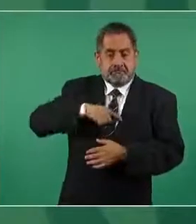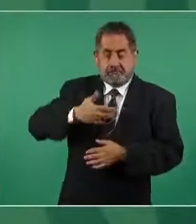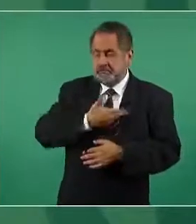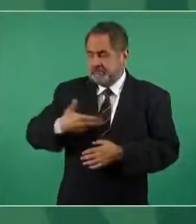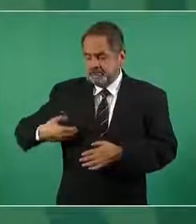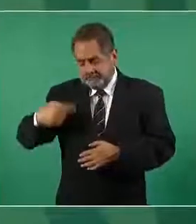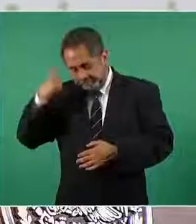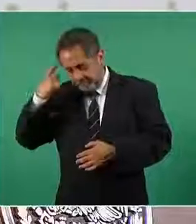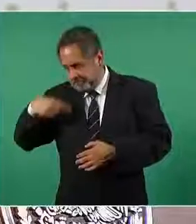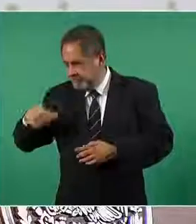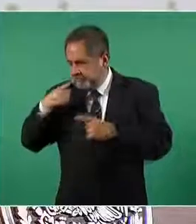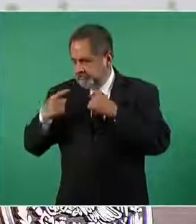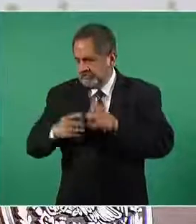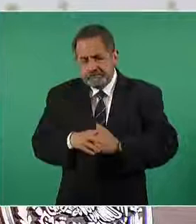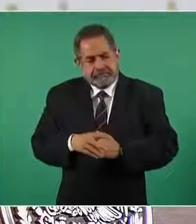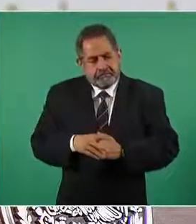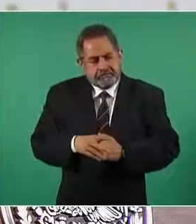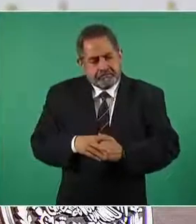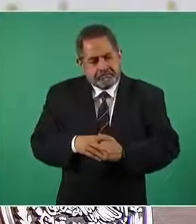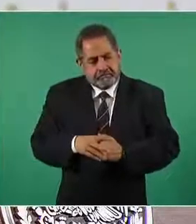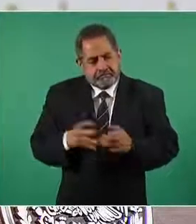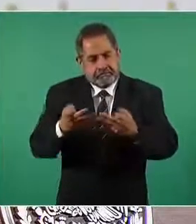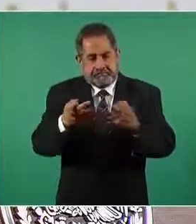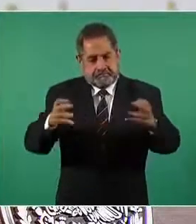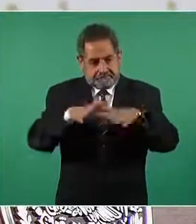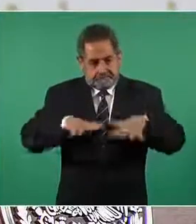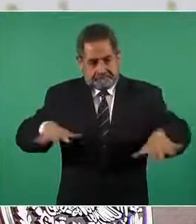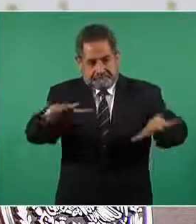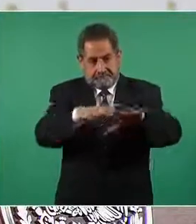de que ese terreno